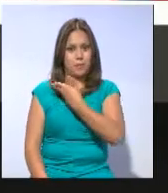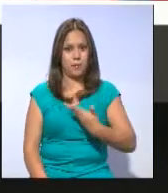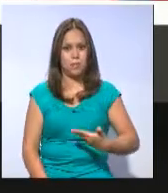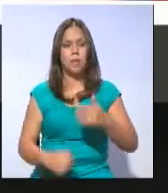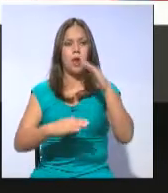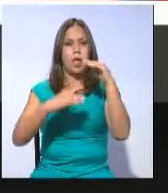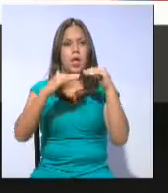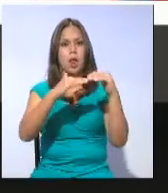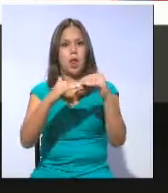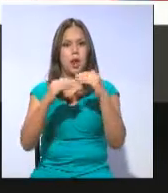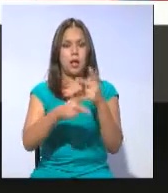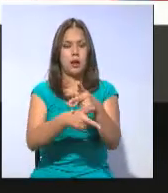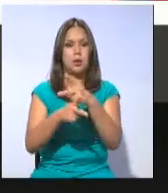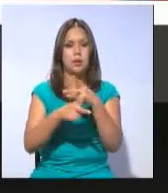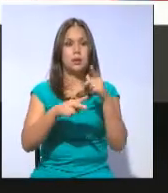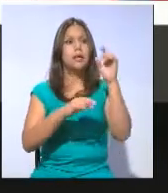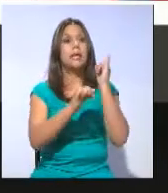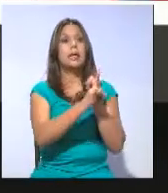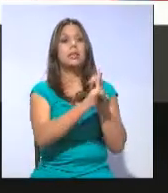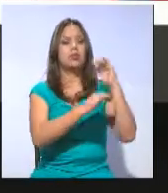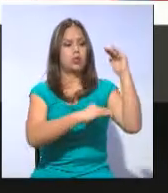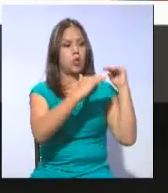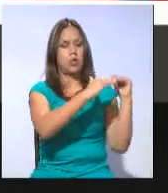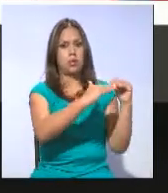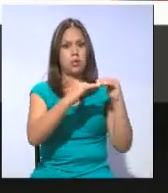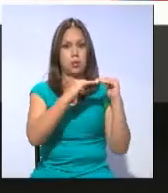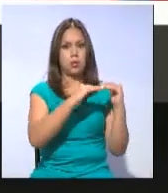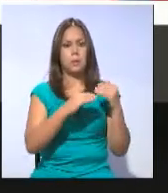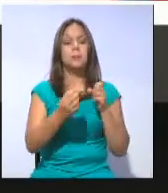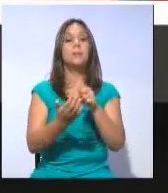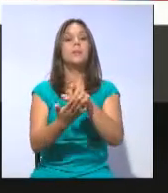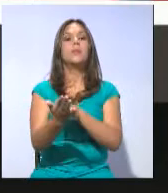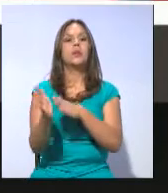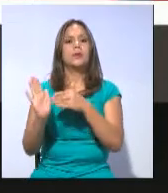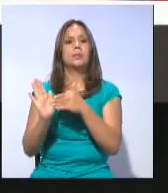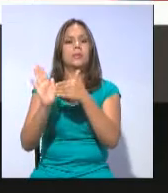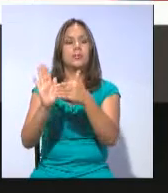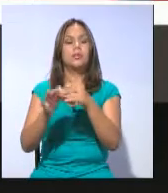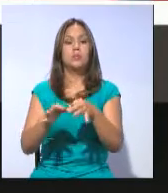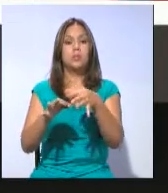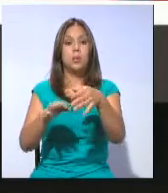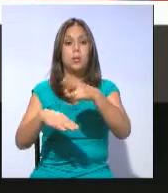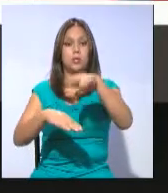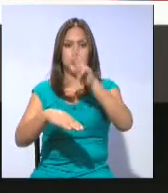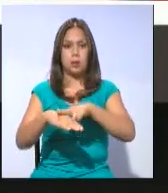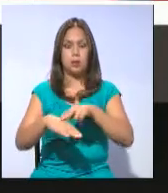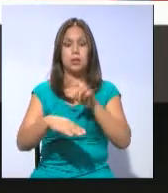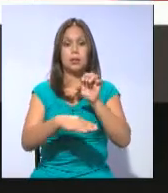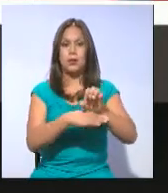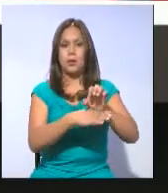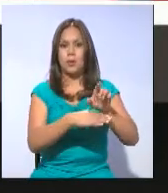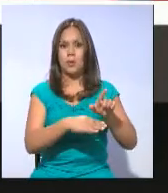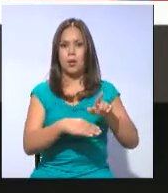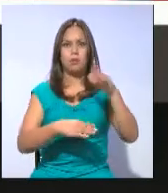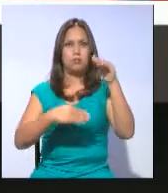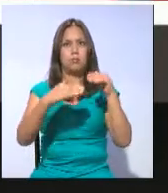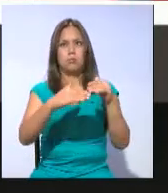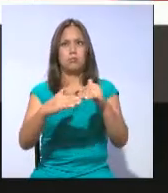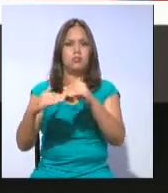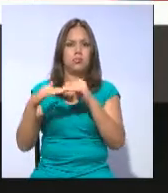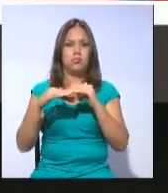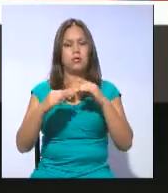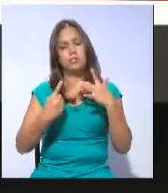Igualdad y el Instituto de la Democracia, presentó el proyecto denominado Pueblos y Nacionalidades del Ecuador por una democracia